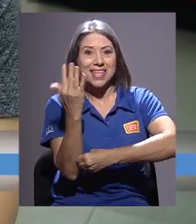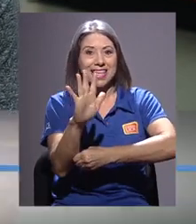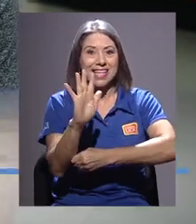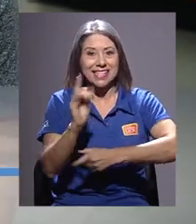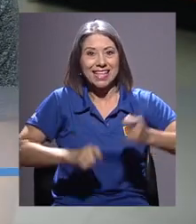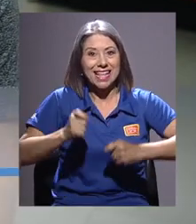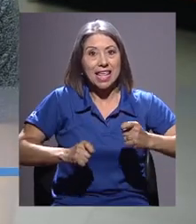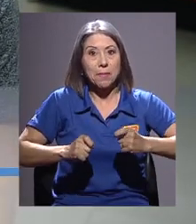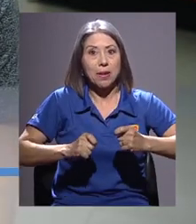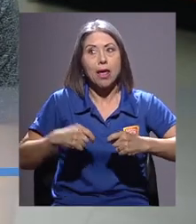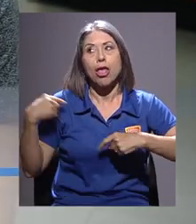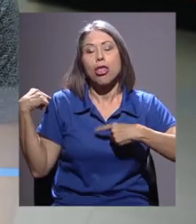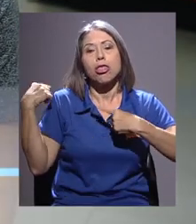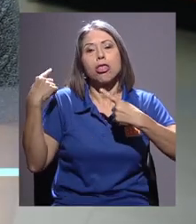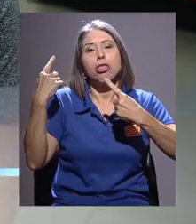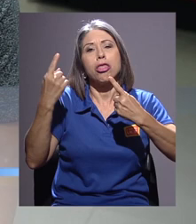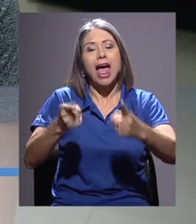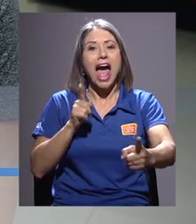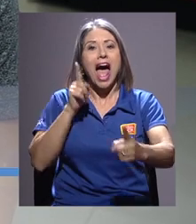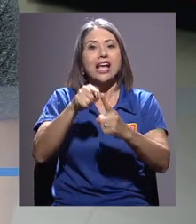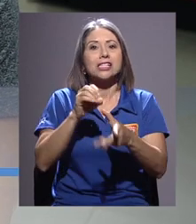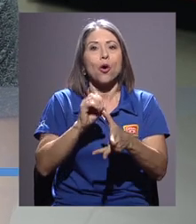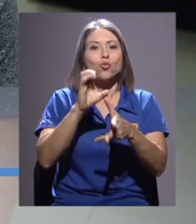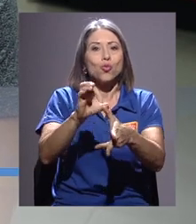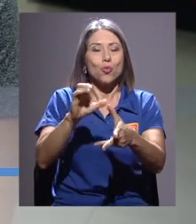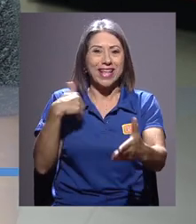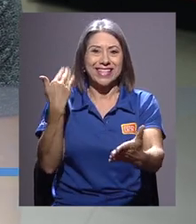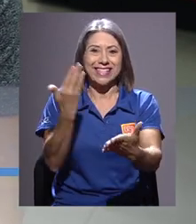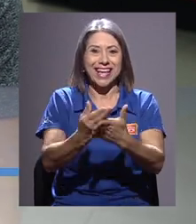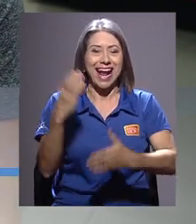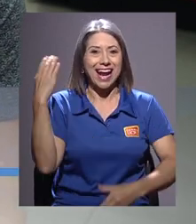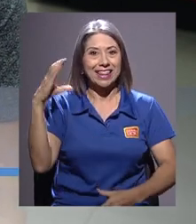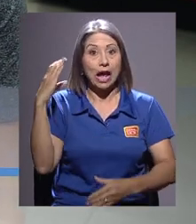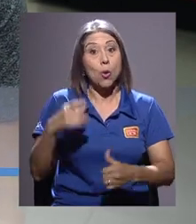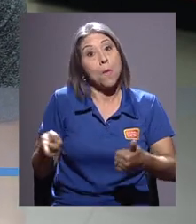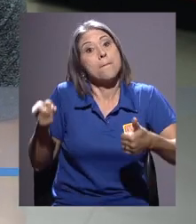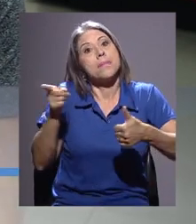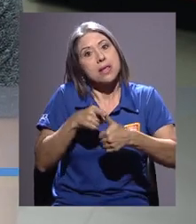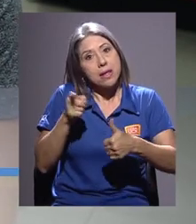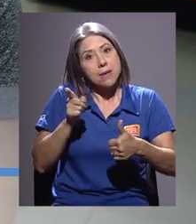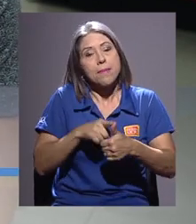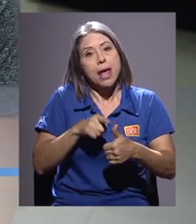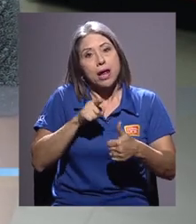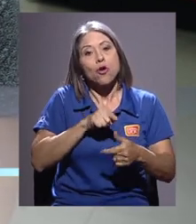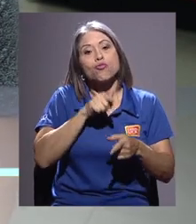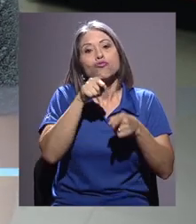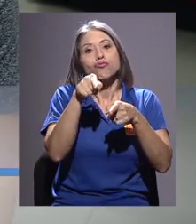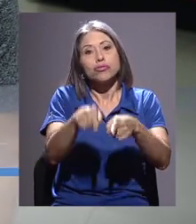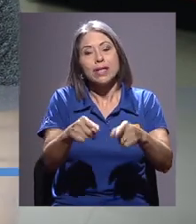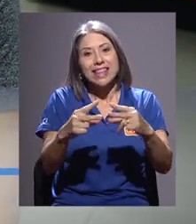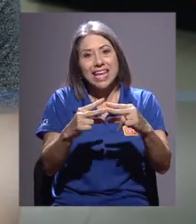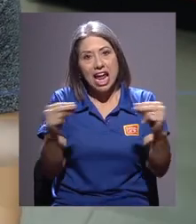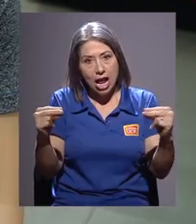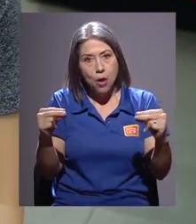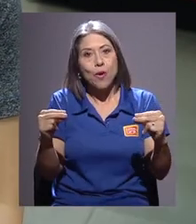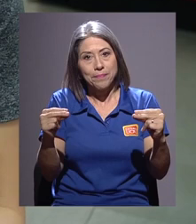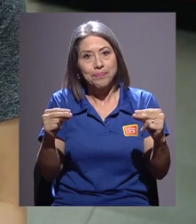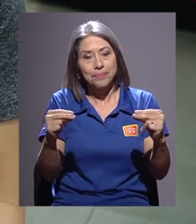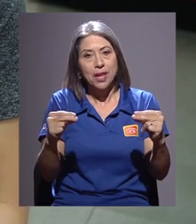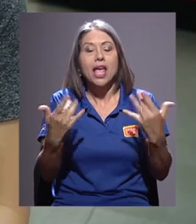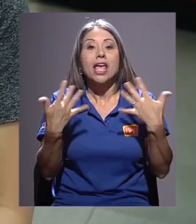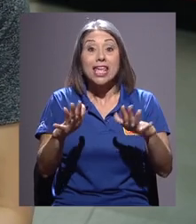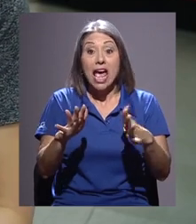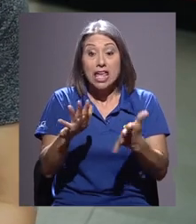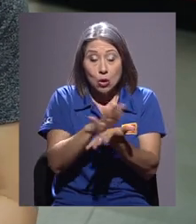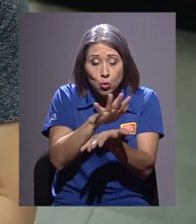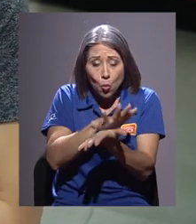hasta octubre a Cartago. Antes pasó por Nicaragua y vinieron un grupo